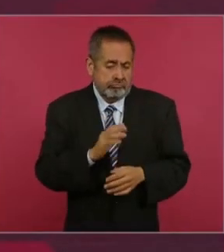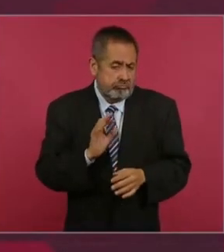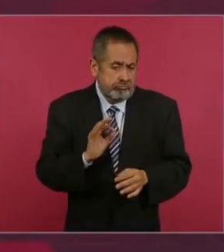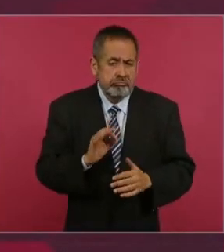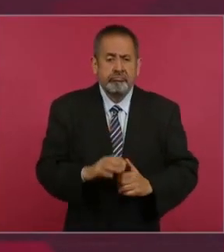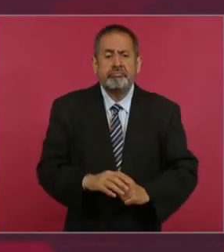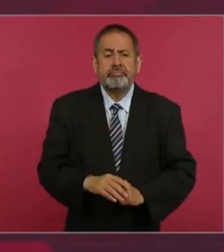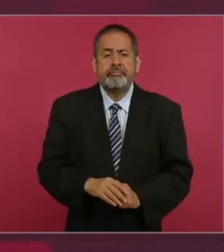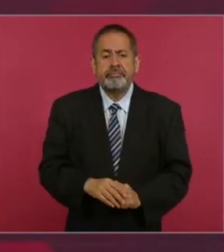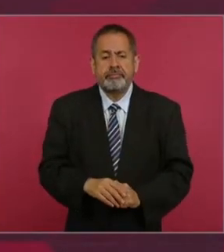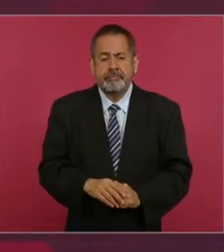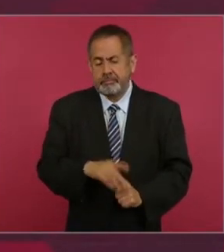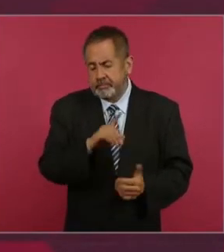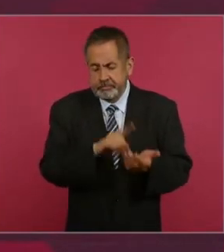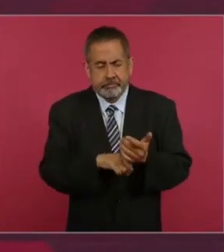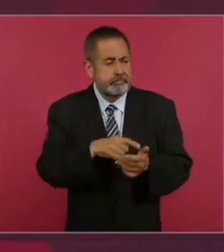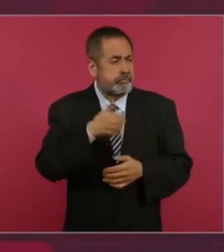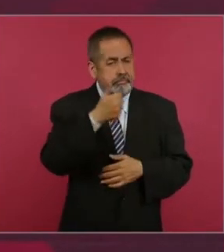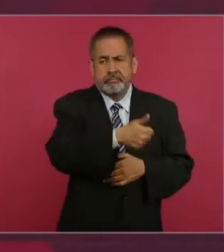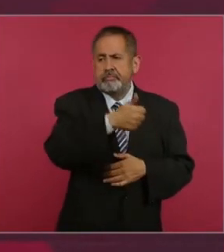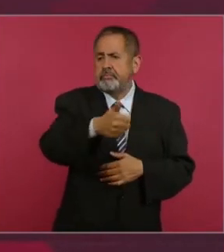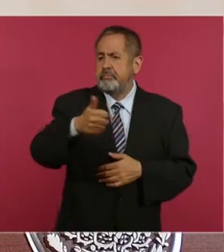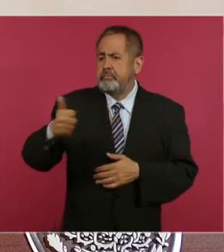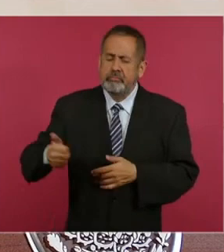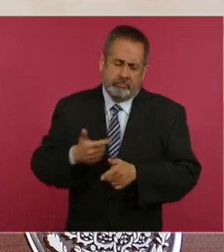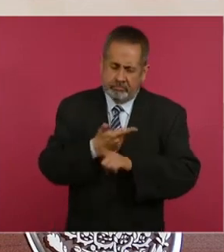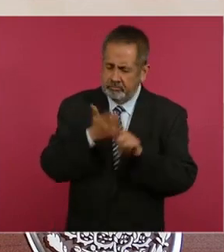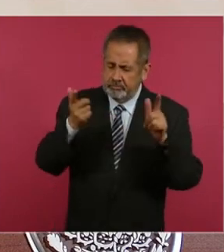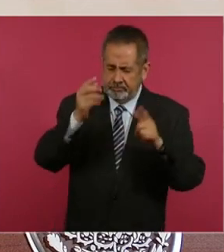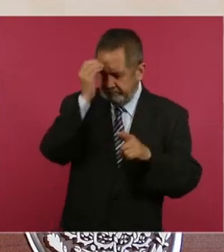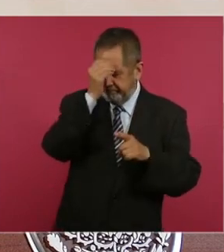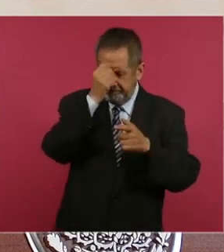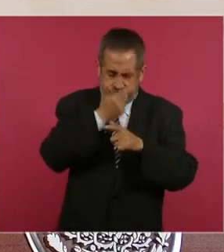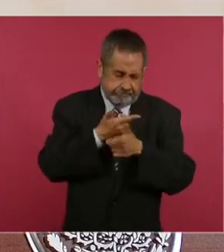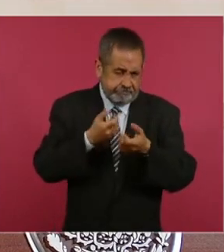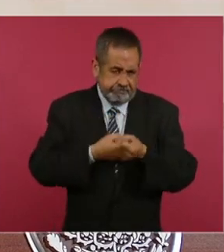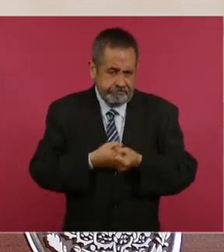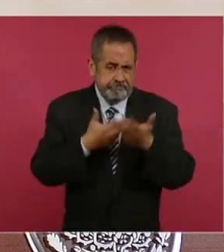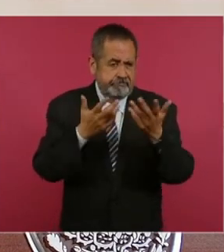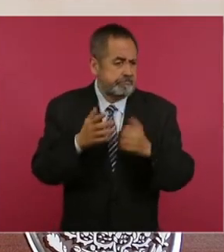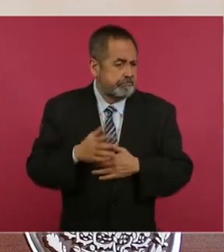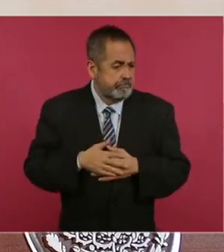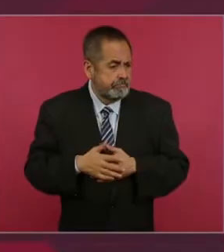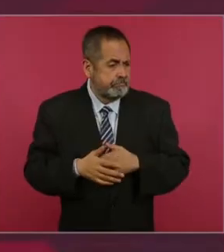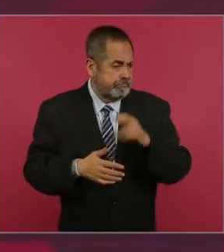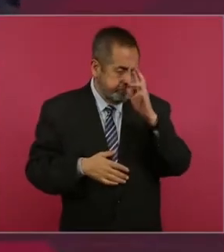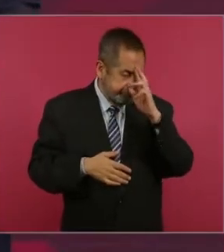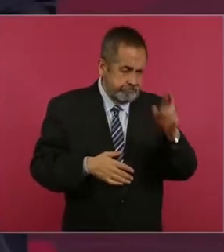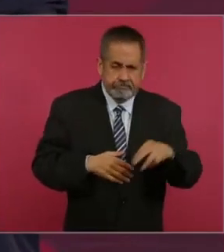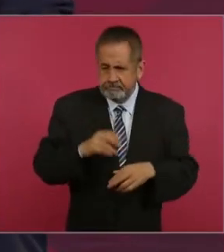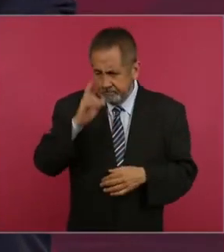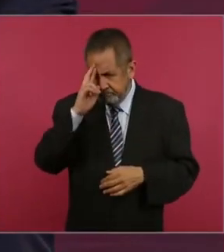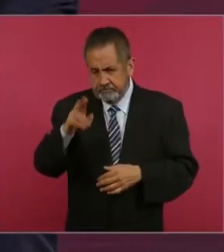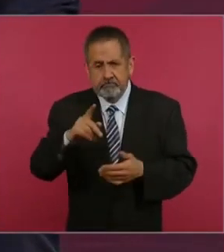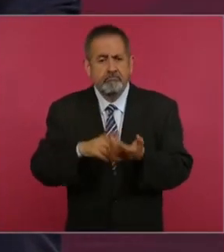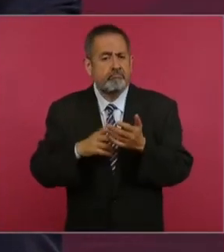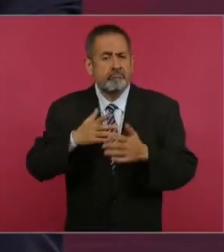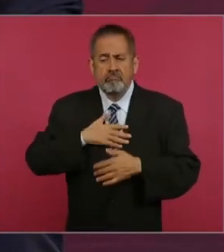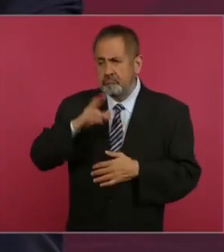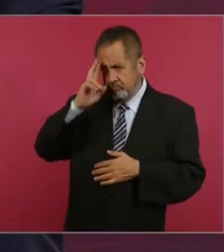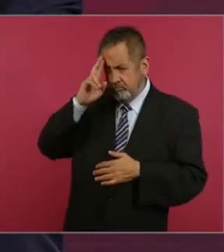porque somos libres, nosotros respetamos al gobierno de Israel